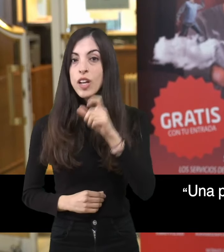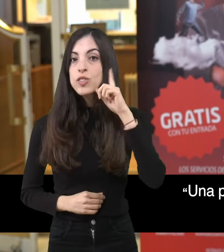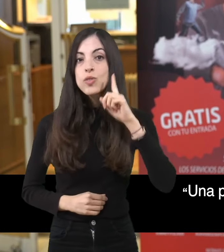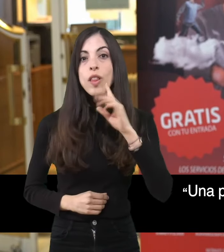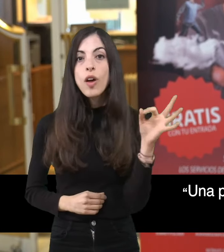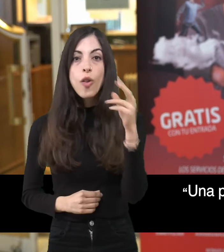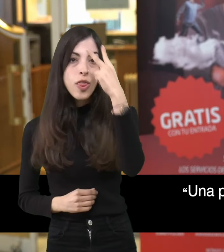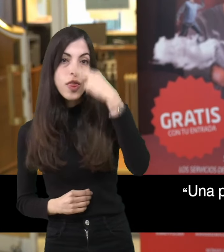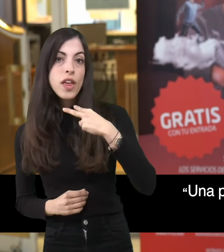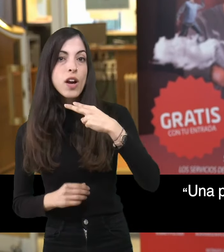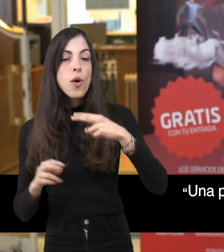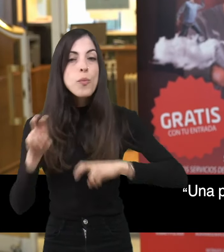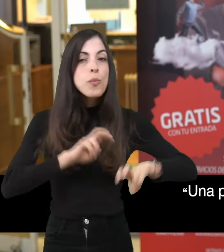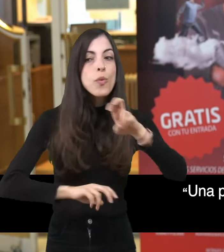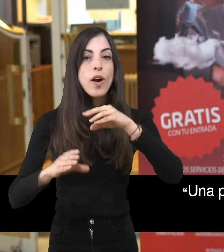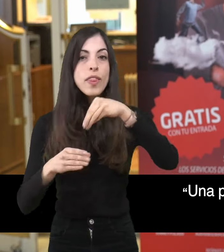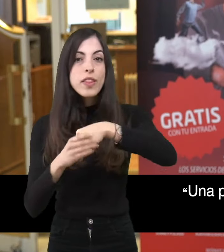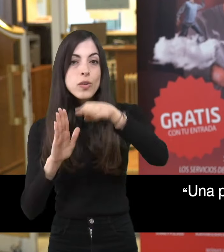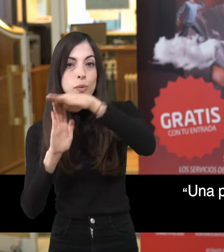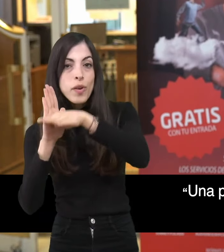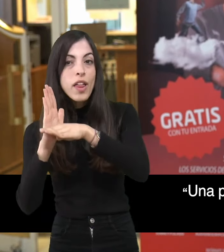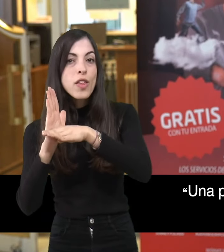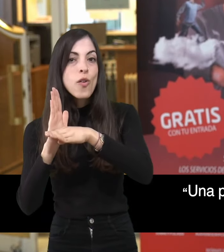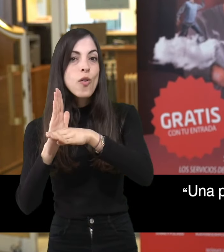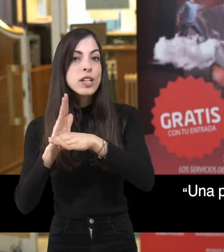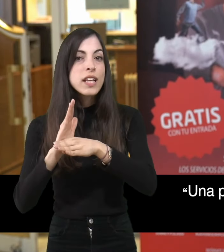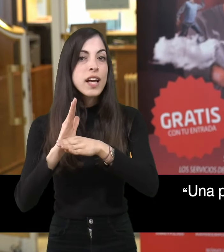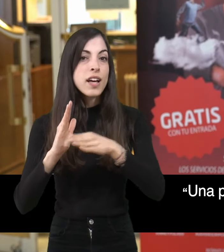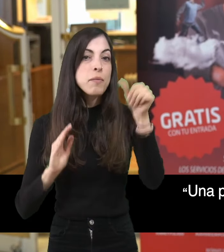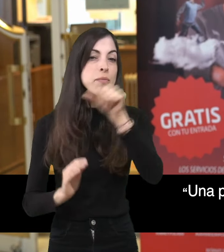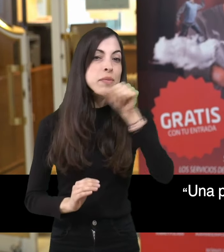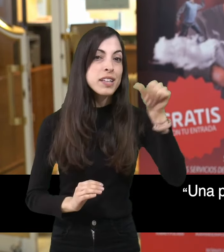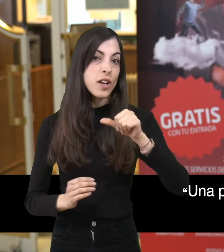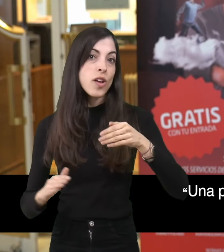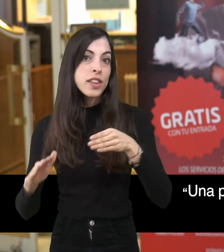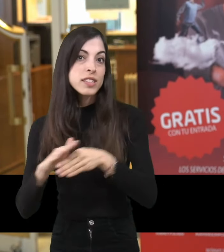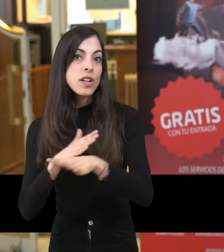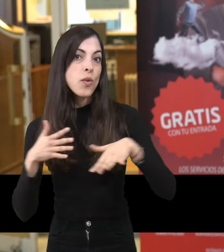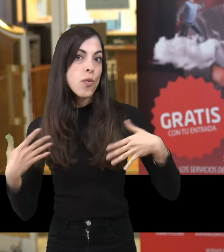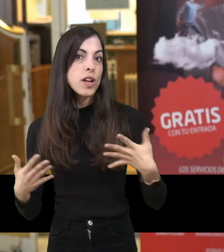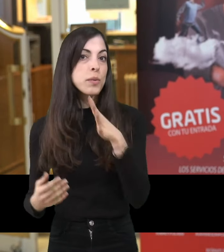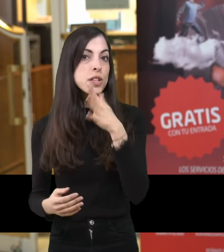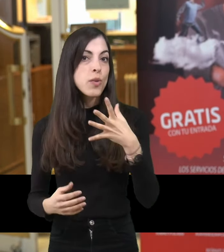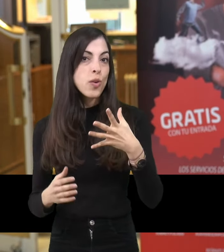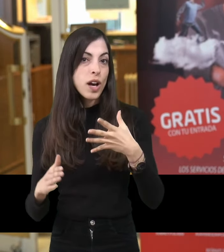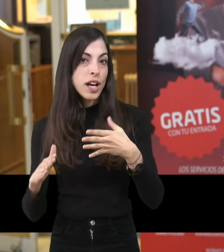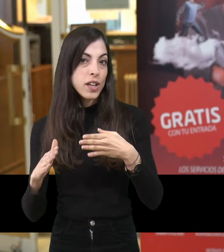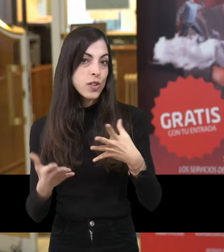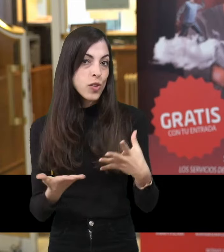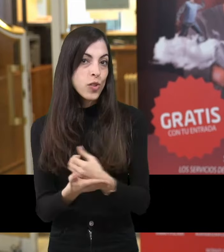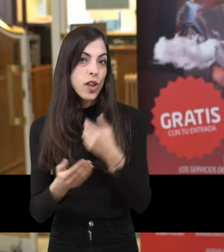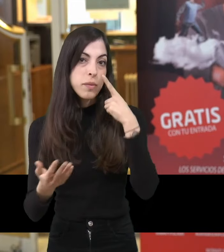persona ciega o sorda busque ya en nuestra programación cuáles de nuestras funciones son accesibles. No todas se pueden